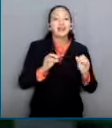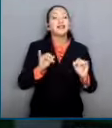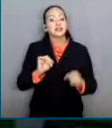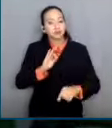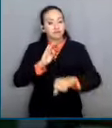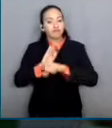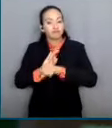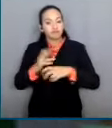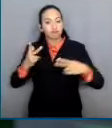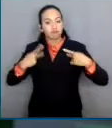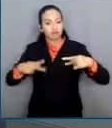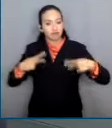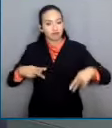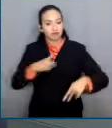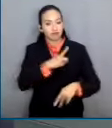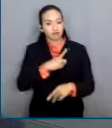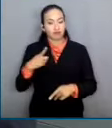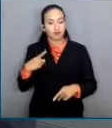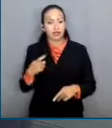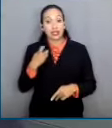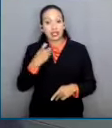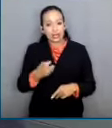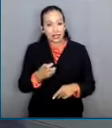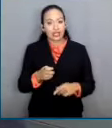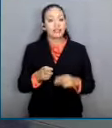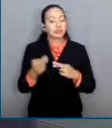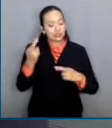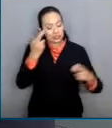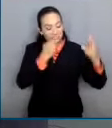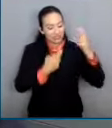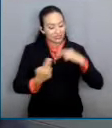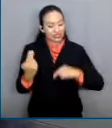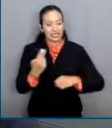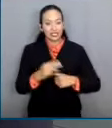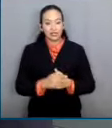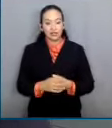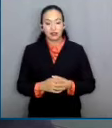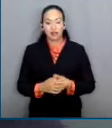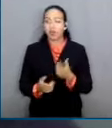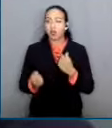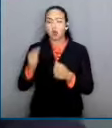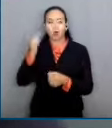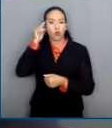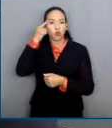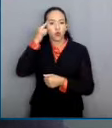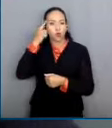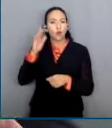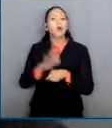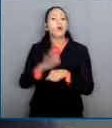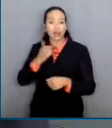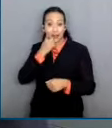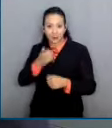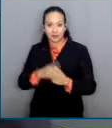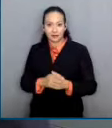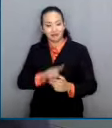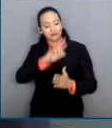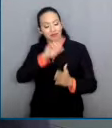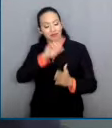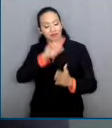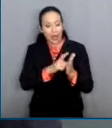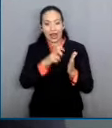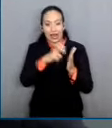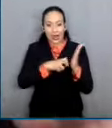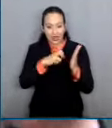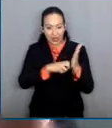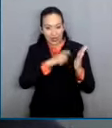cual es regresivo. Se enojan porque magistrados al amparo de la reforma de derechos humanos